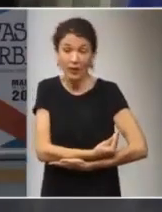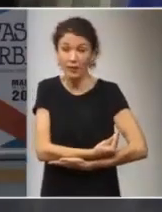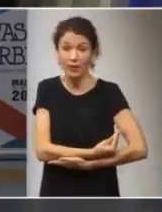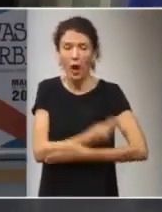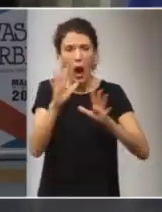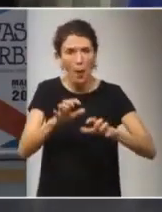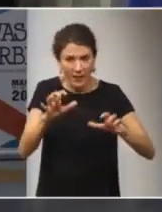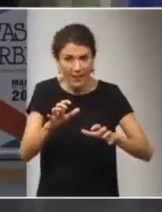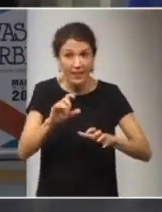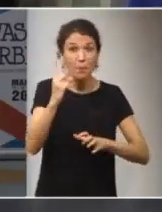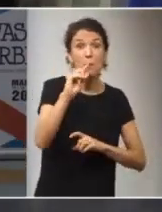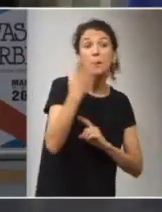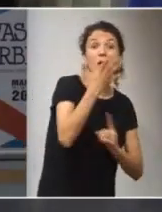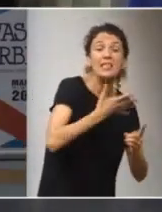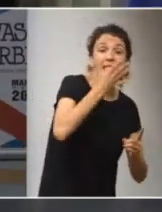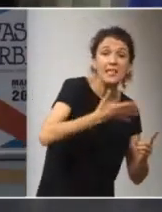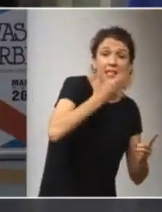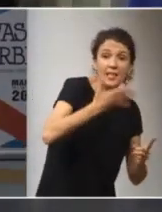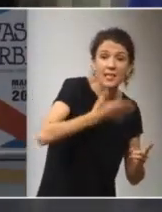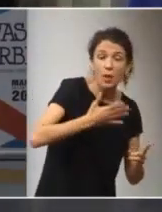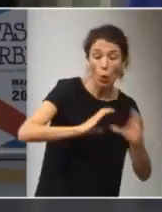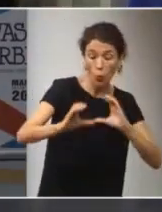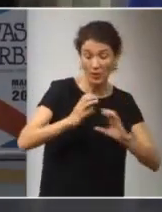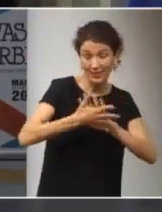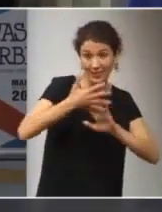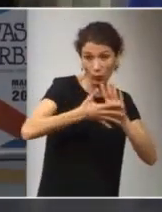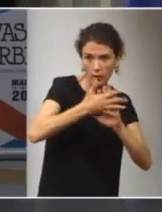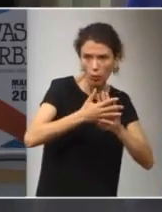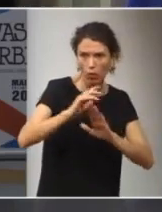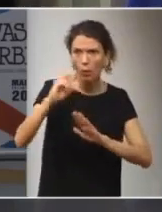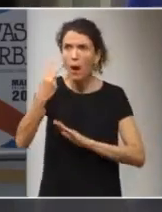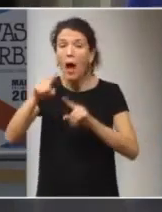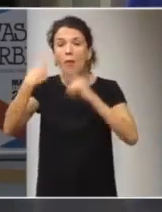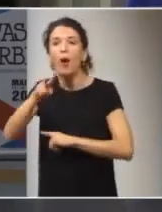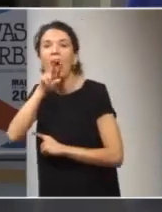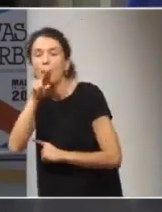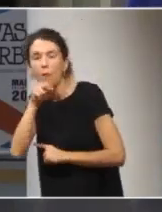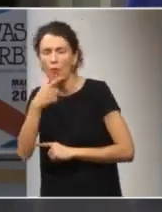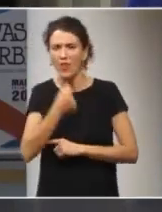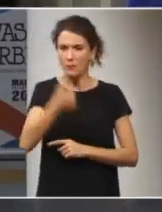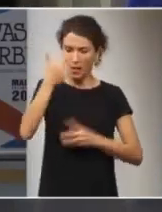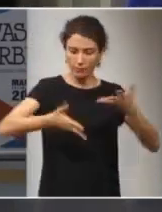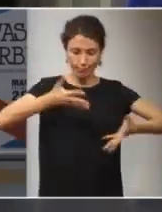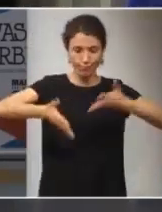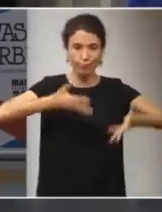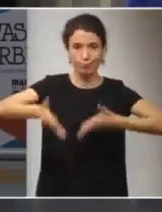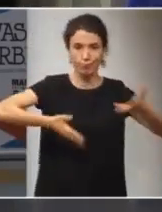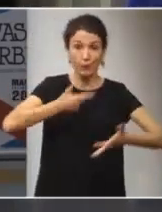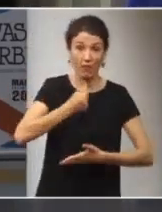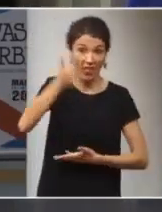aprenden antes a asignar, a comunicarse con lengua de signos que a hablar. Porque es mucho más fácil mover las manos